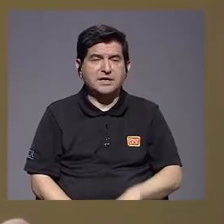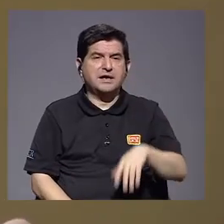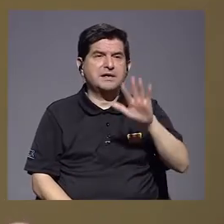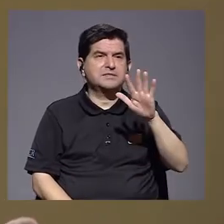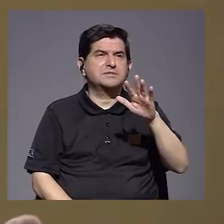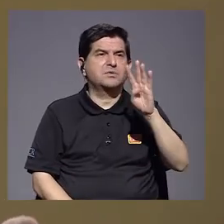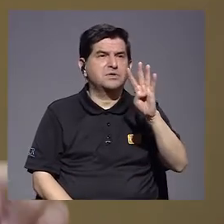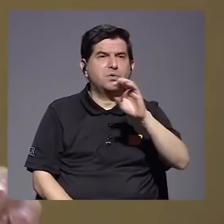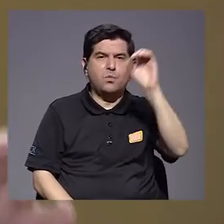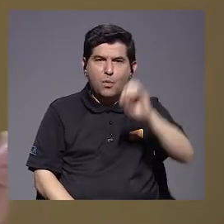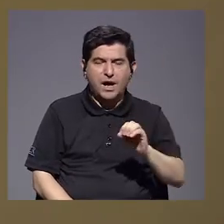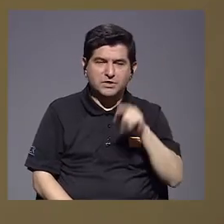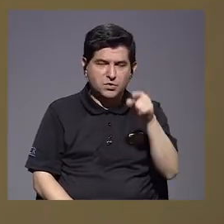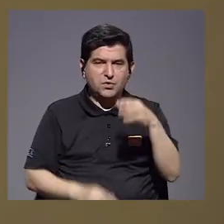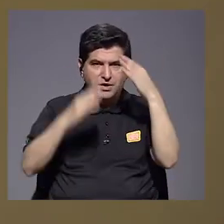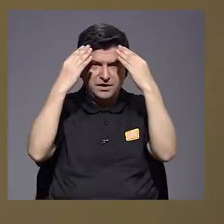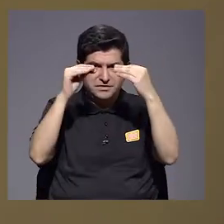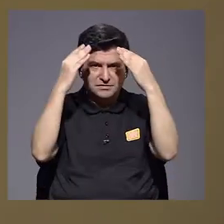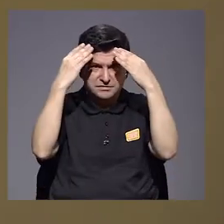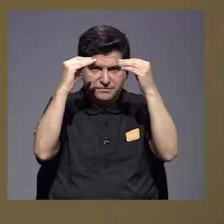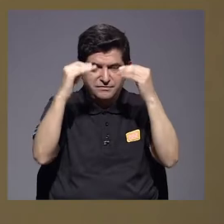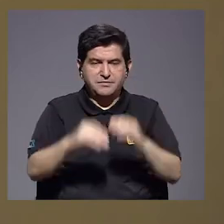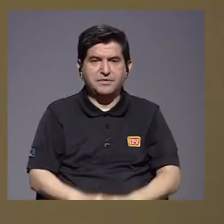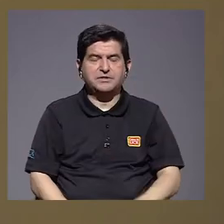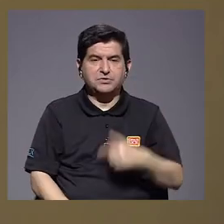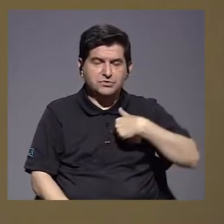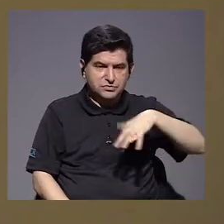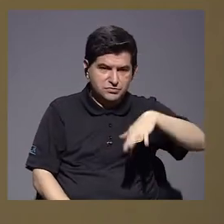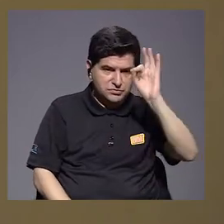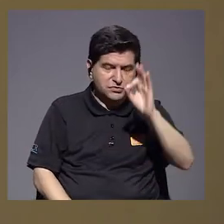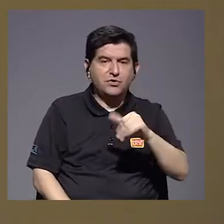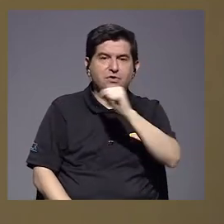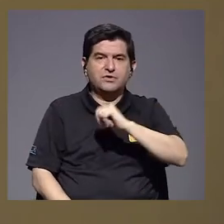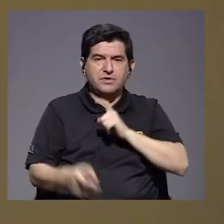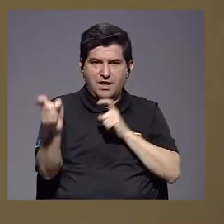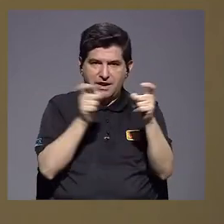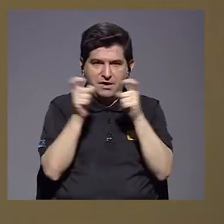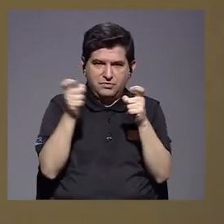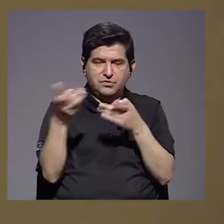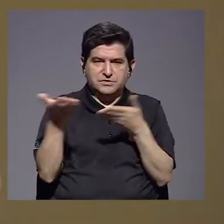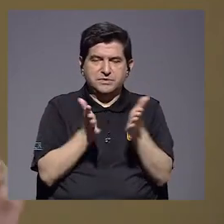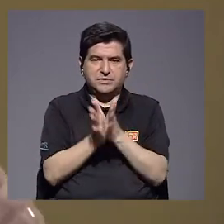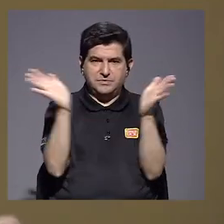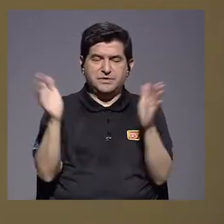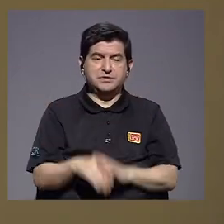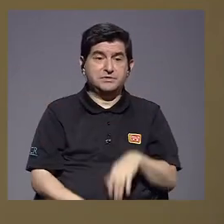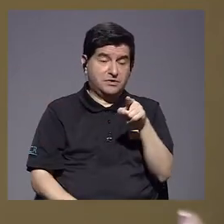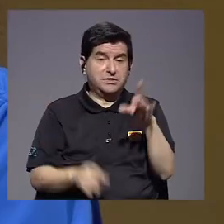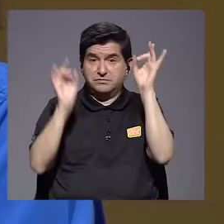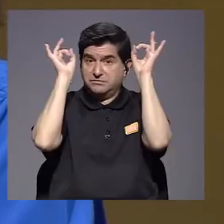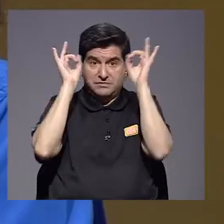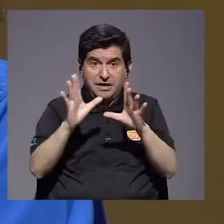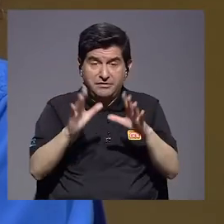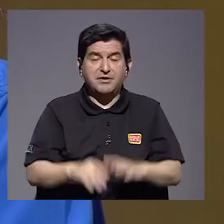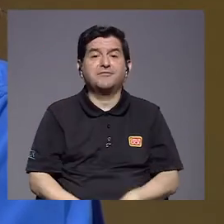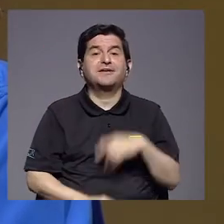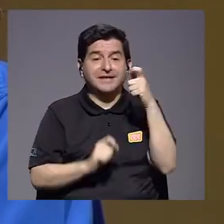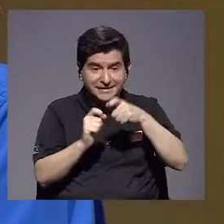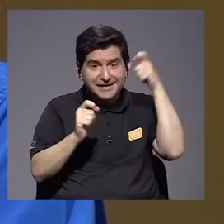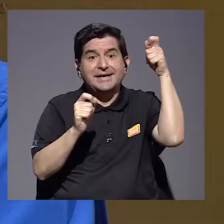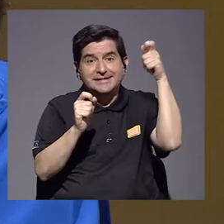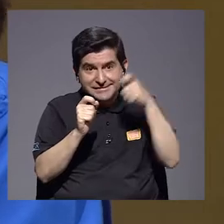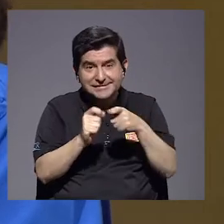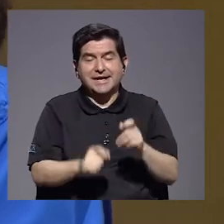54%. Eso es una información que adquirí directamente de Arecep. Esto no es una fatalidad. Pero es que exactamente,